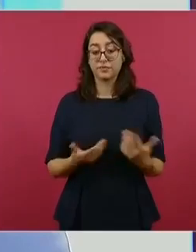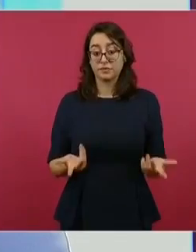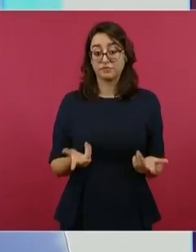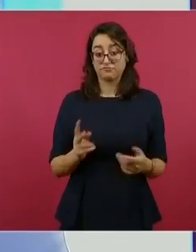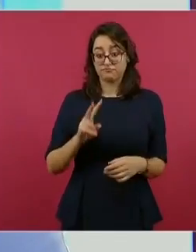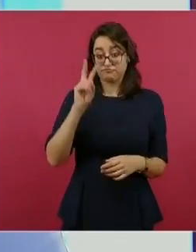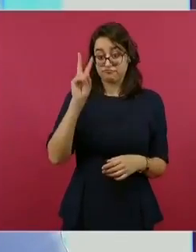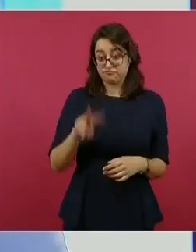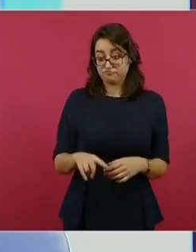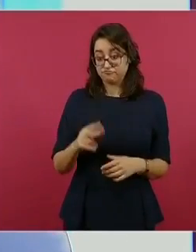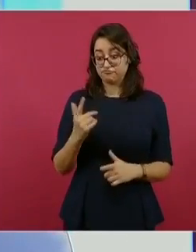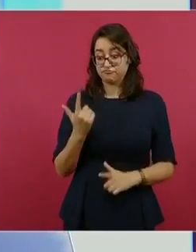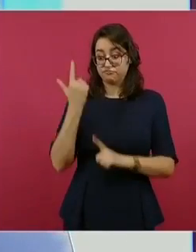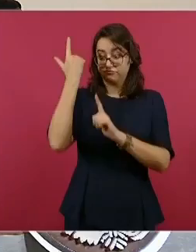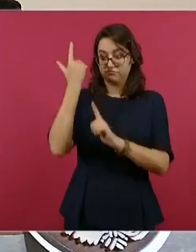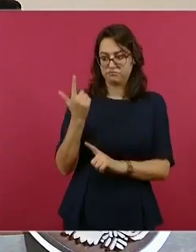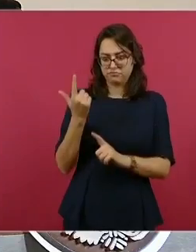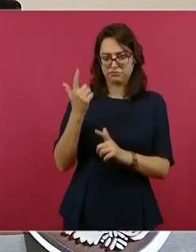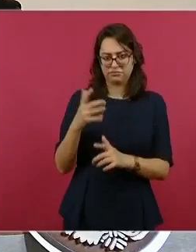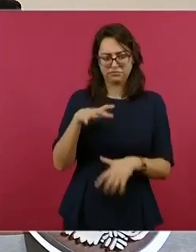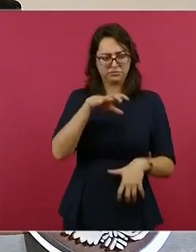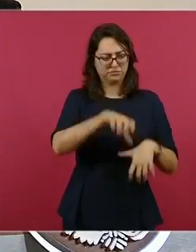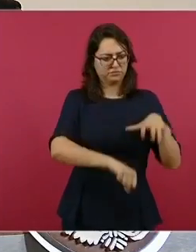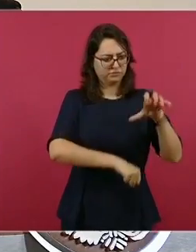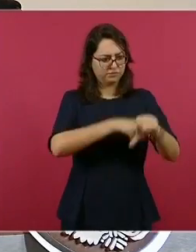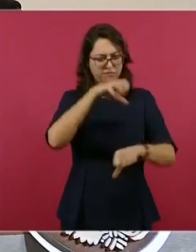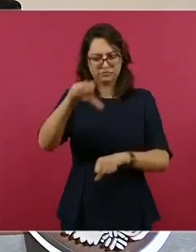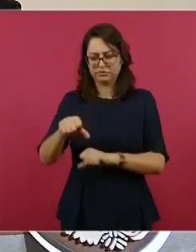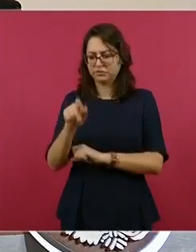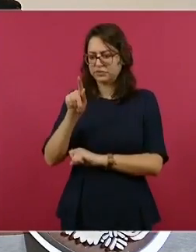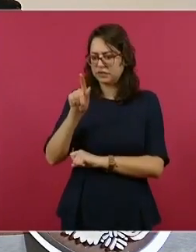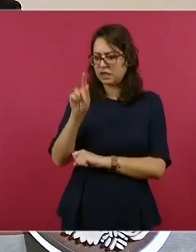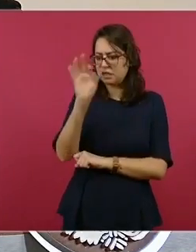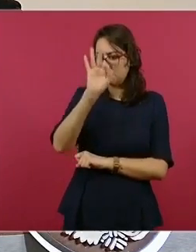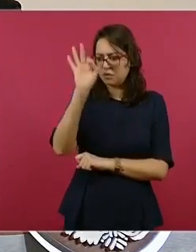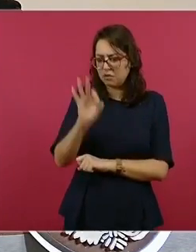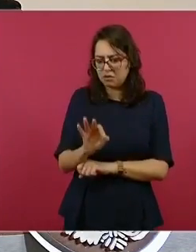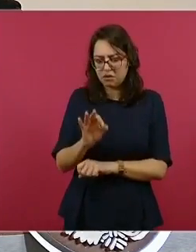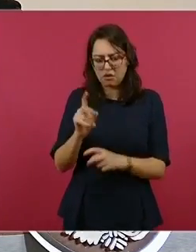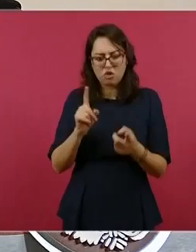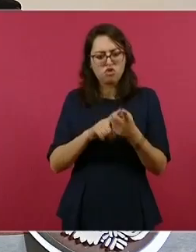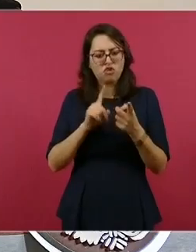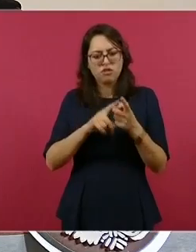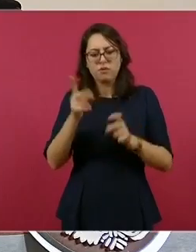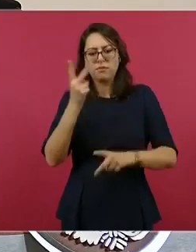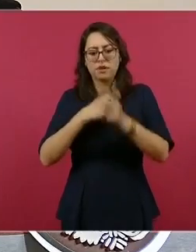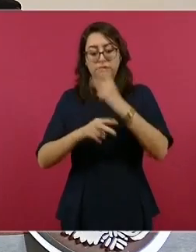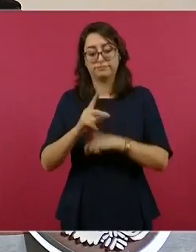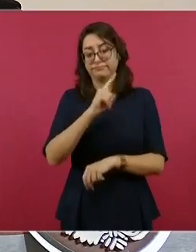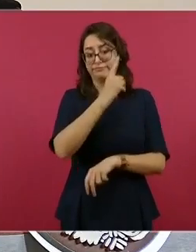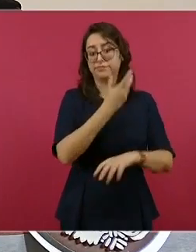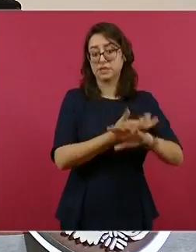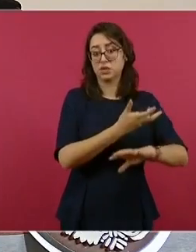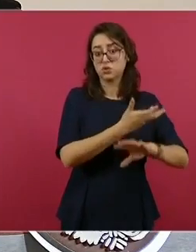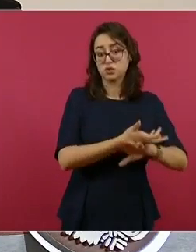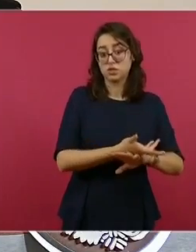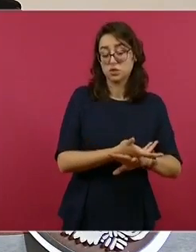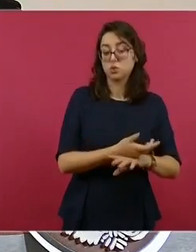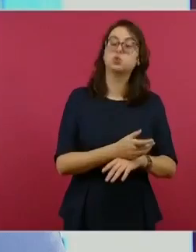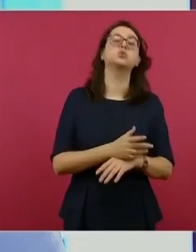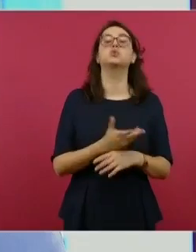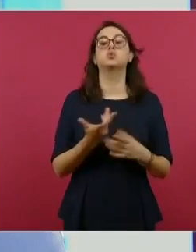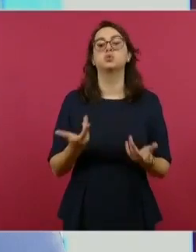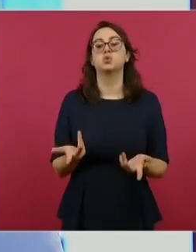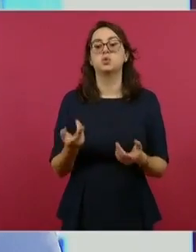ciento de las armas aseguradas en México provienen de Estados Unidos y el resto de otros países, aunque